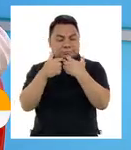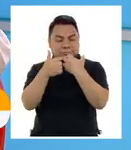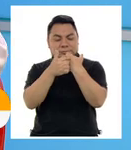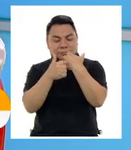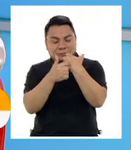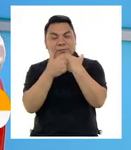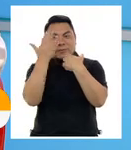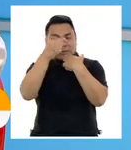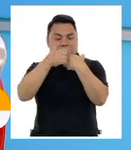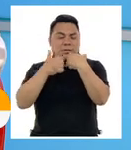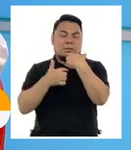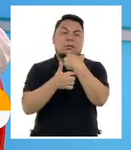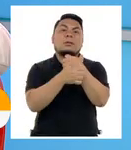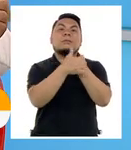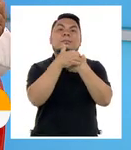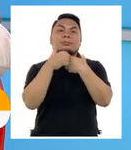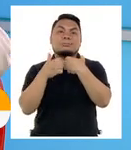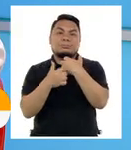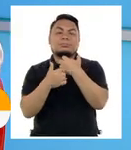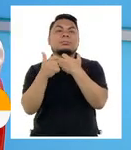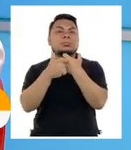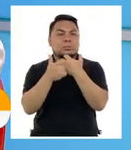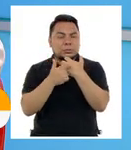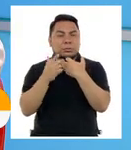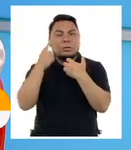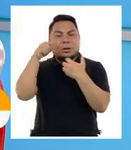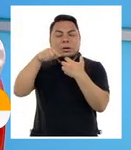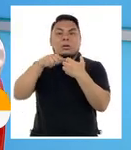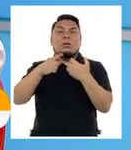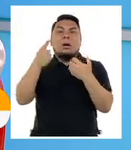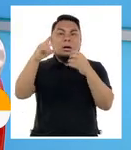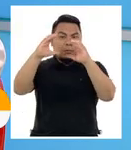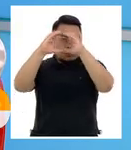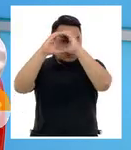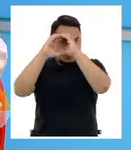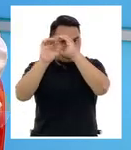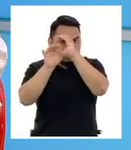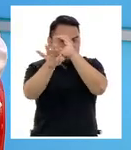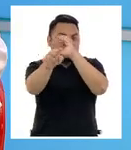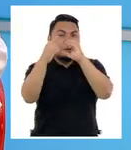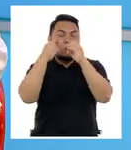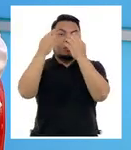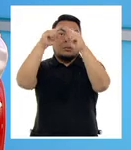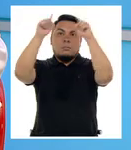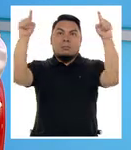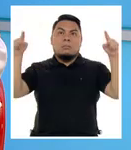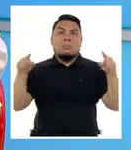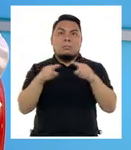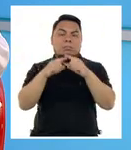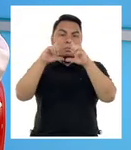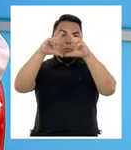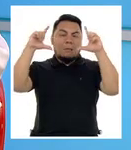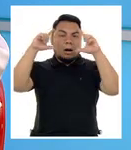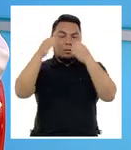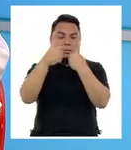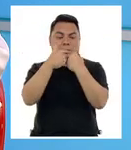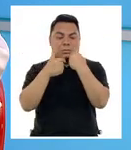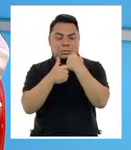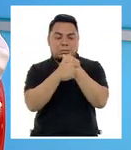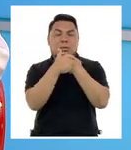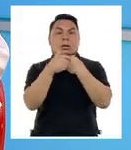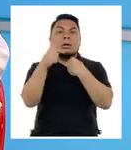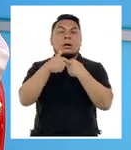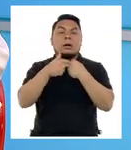tiene la córnea, el cristalino y todas estas imágenes pasan y se proyectan sobre una pantalla. La parte central de la pantalla es la mácula.